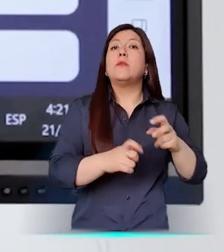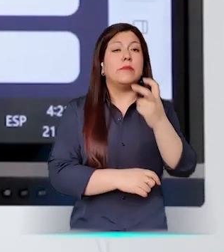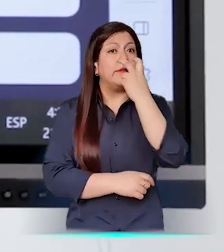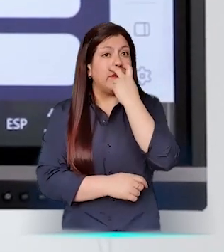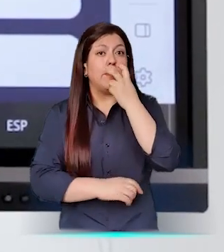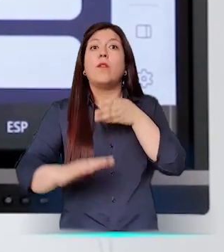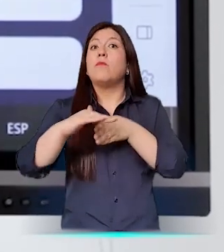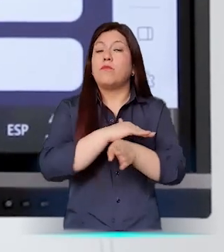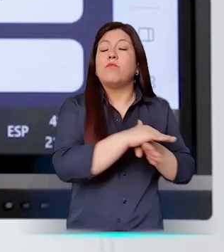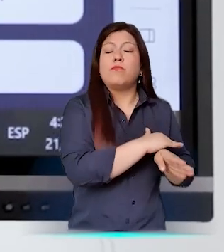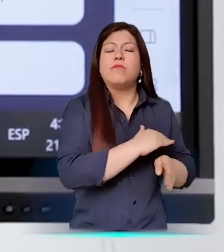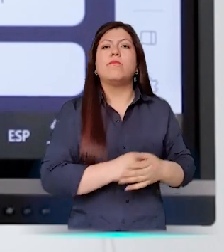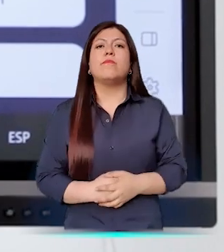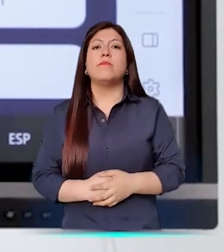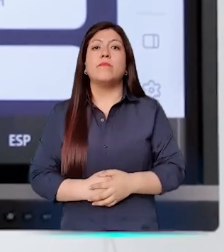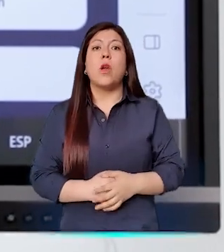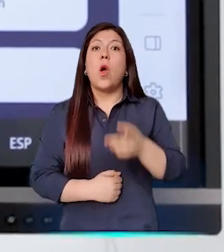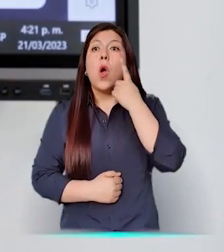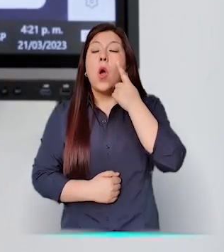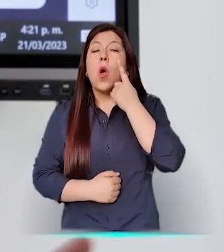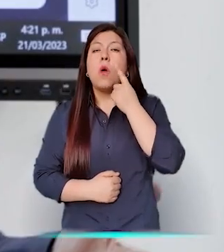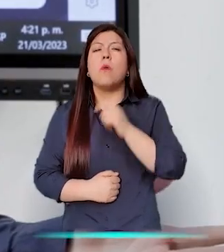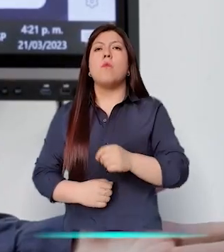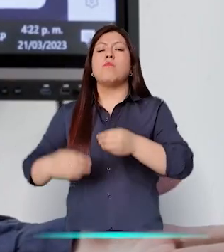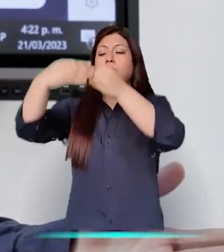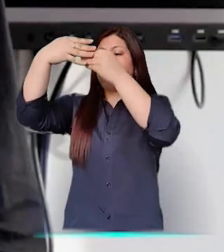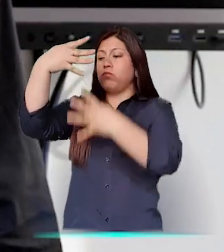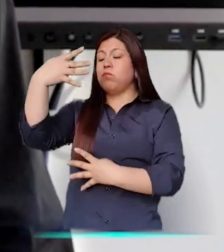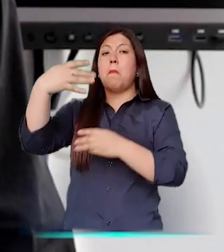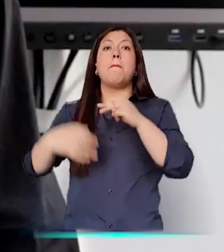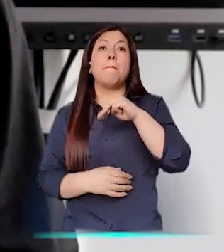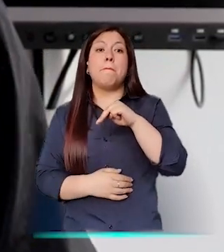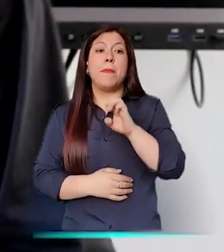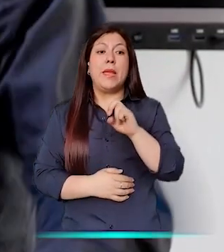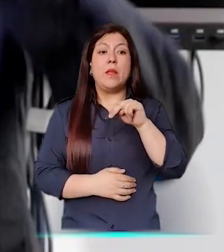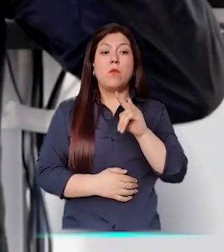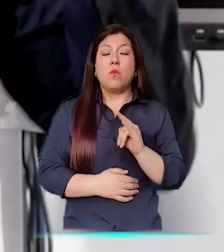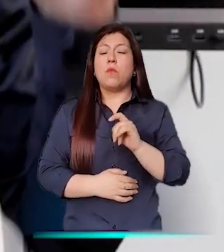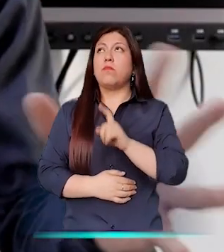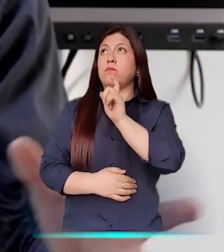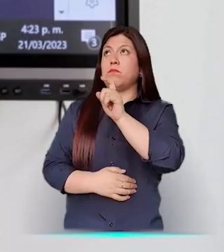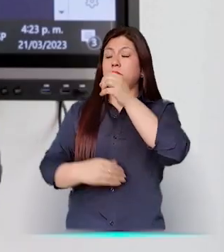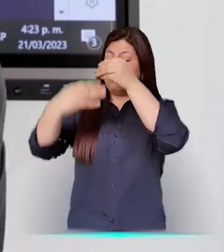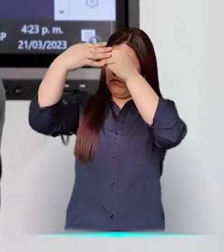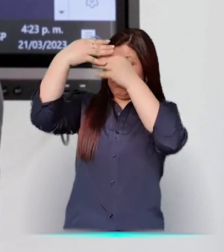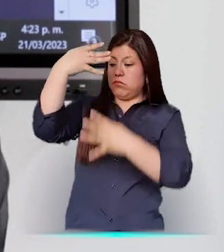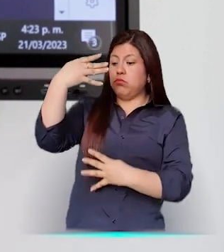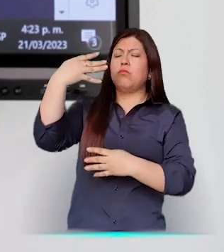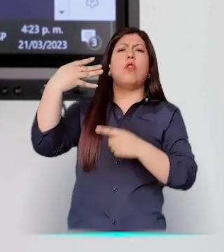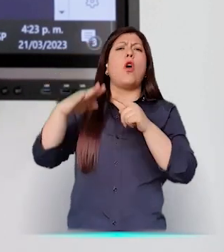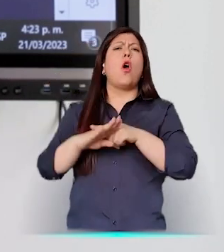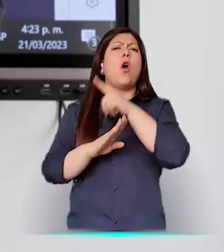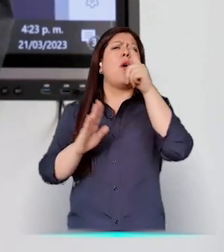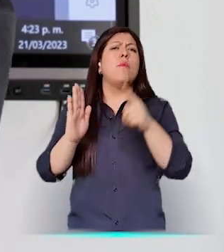modo compatible con TDAH y modo de ceguera. Acceso a la información. Tip número siete. Hay un menú. Cualquier cosa,